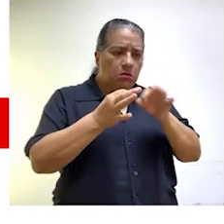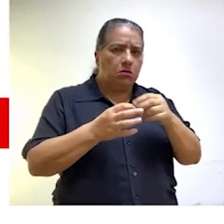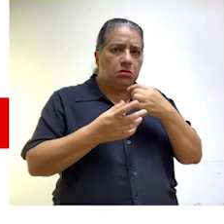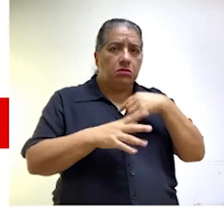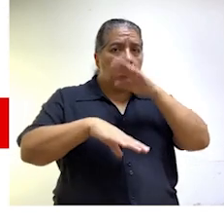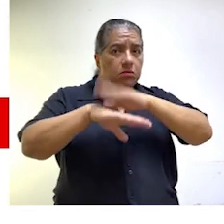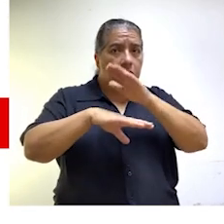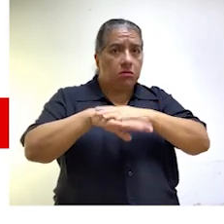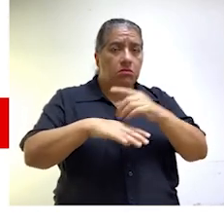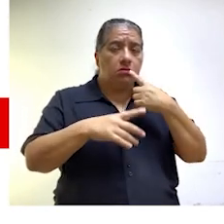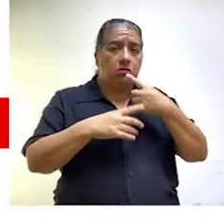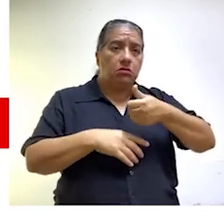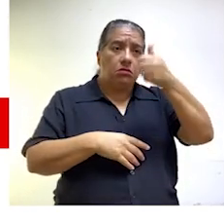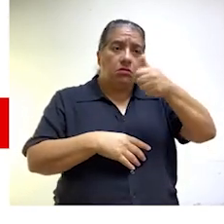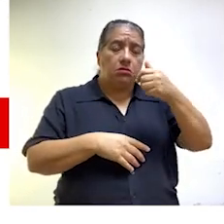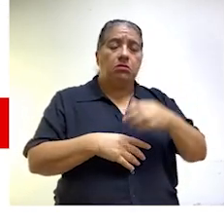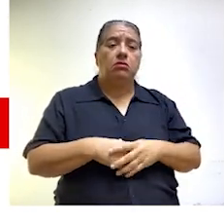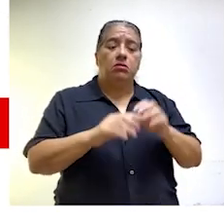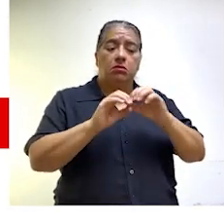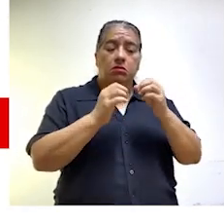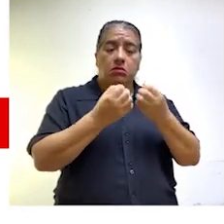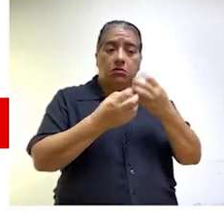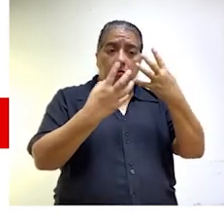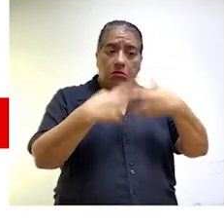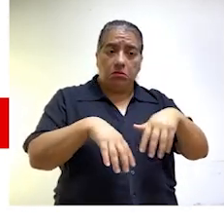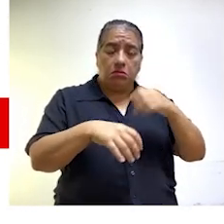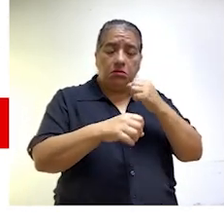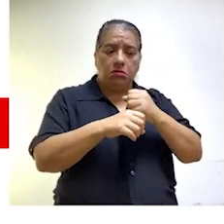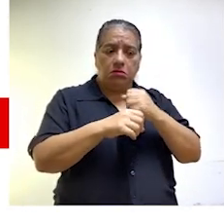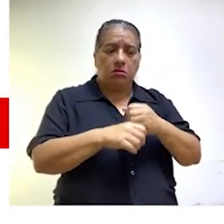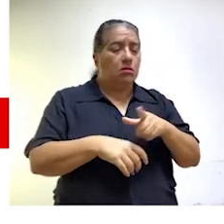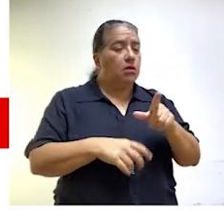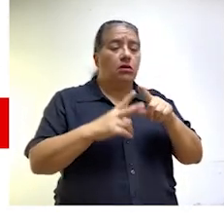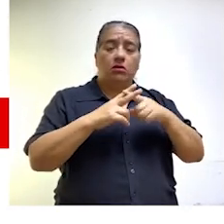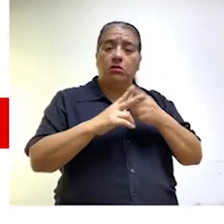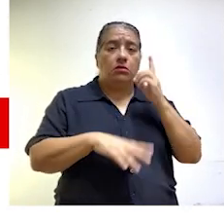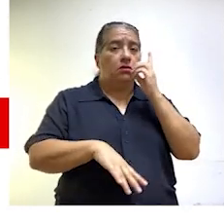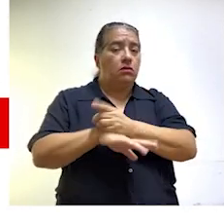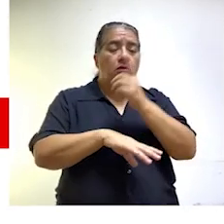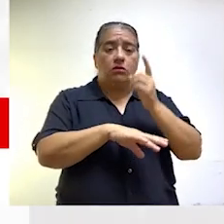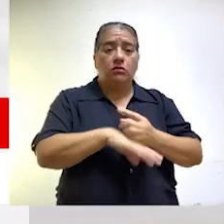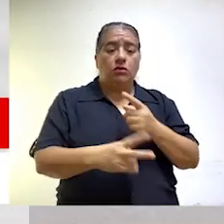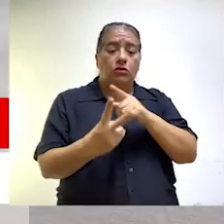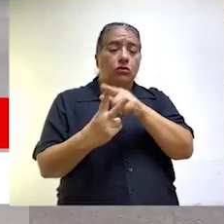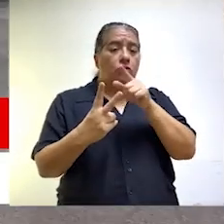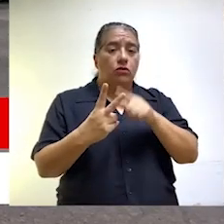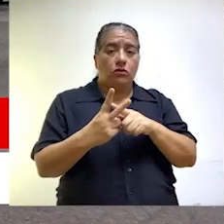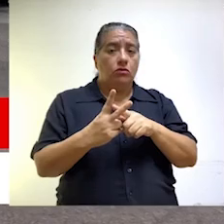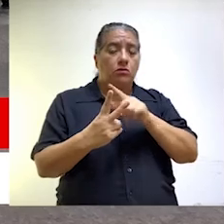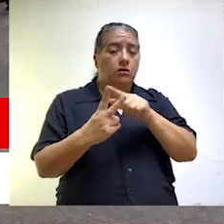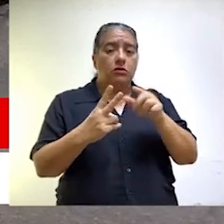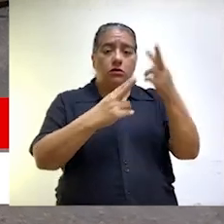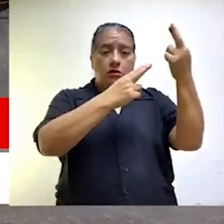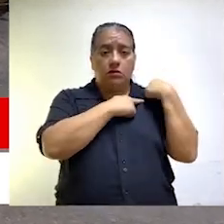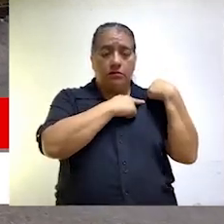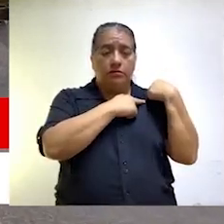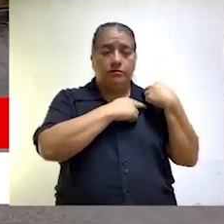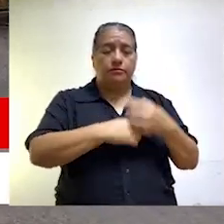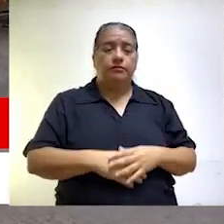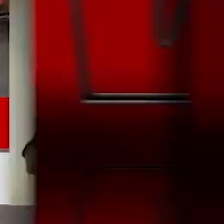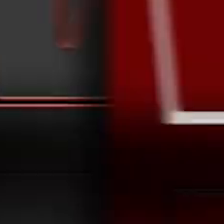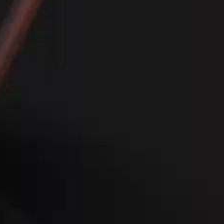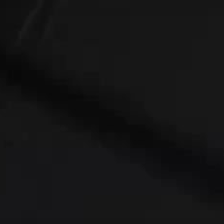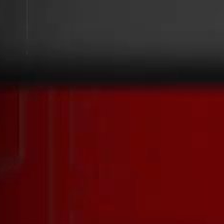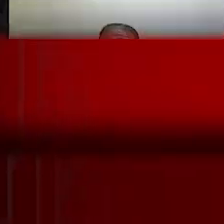hechos irregulares, fueron comunicados al titular de la entidad para el inicio de las acciones civiles en contra de los dos funcionarios